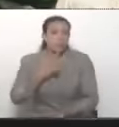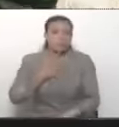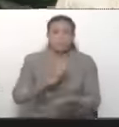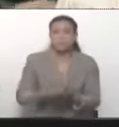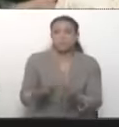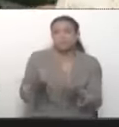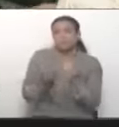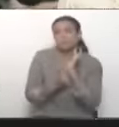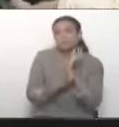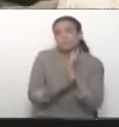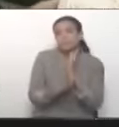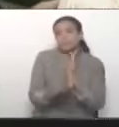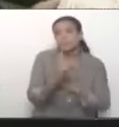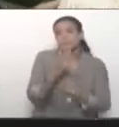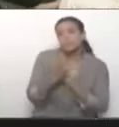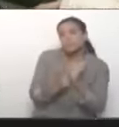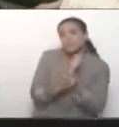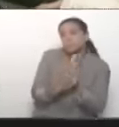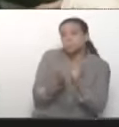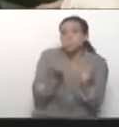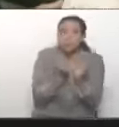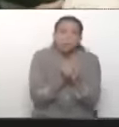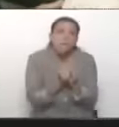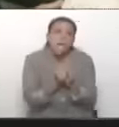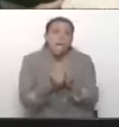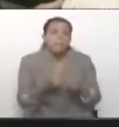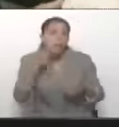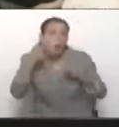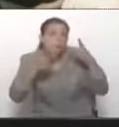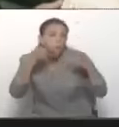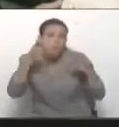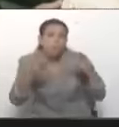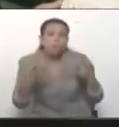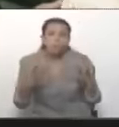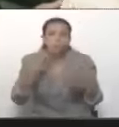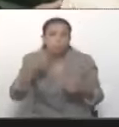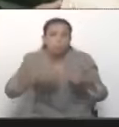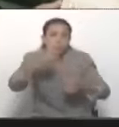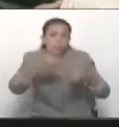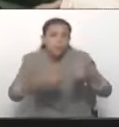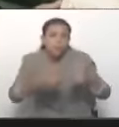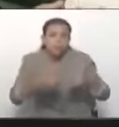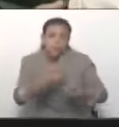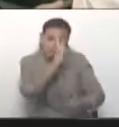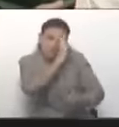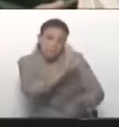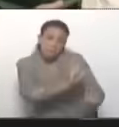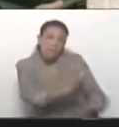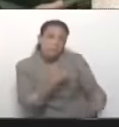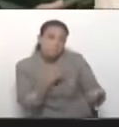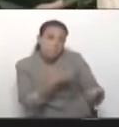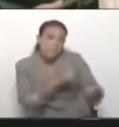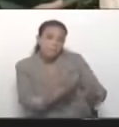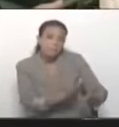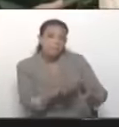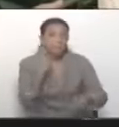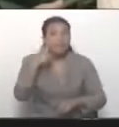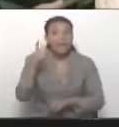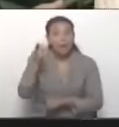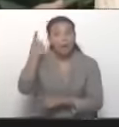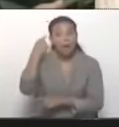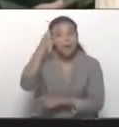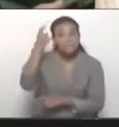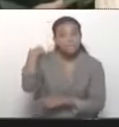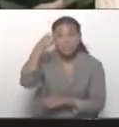acompañando a sus dirigentes. Y eso se respeta. Pero nosotros nos dimos cuenta ayer, presidente, de por